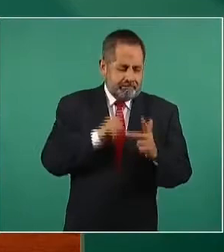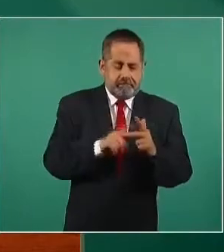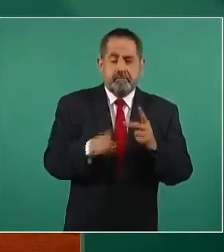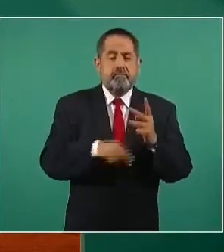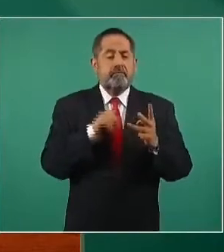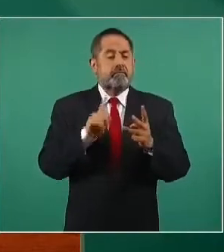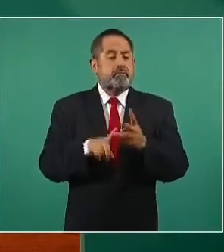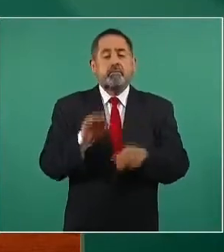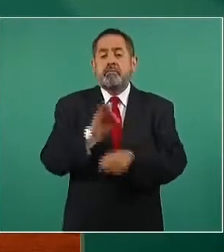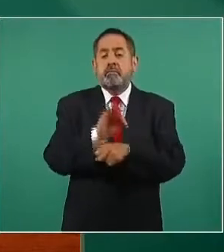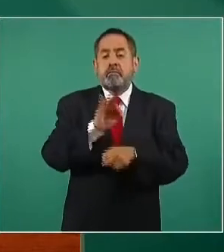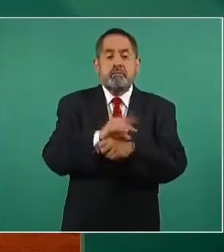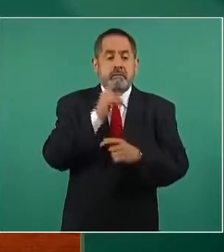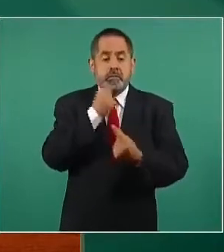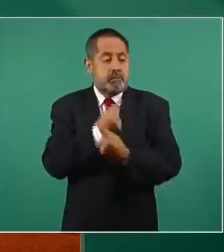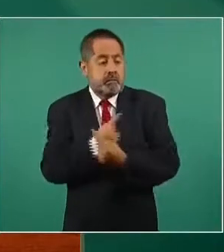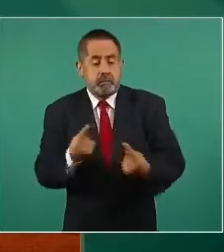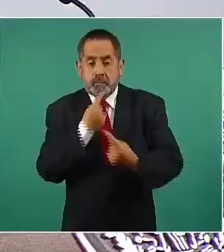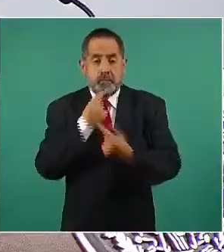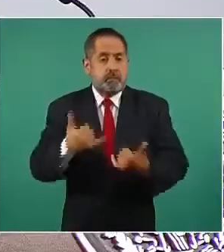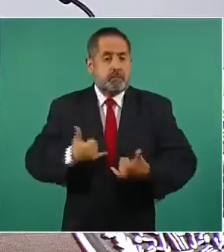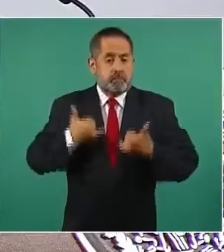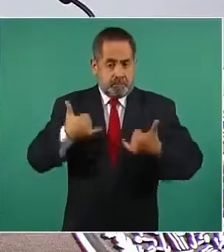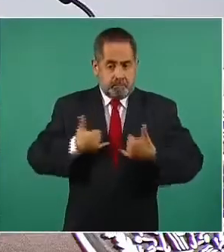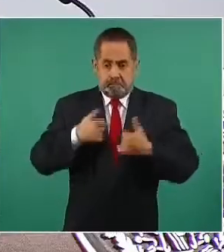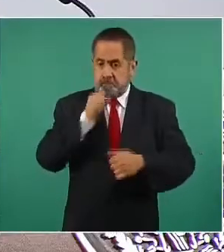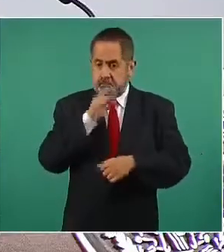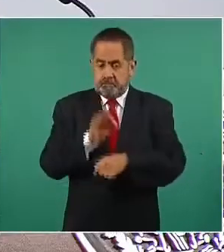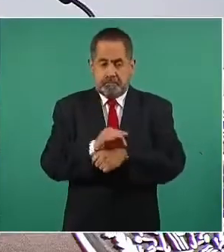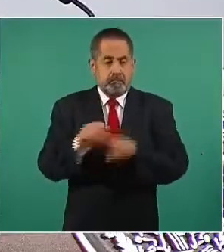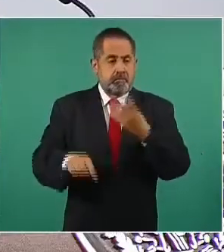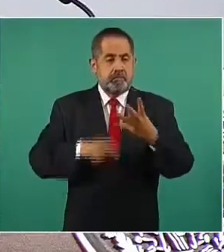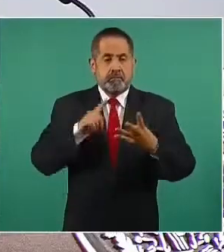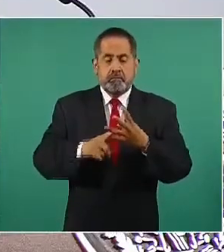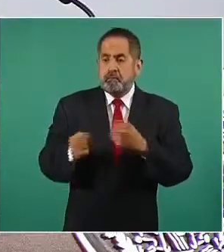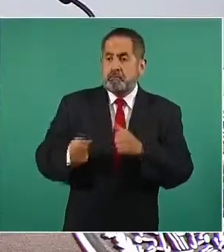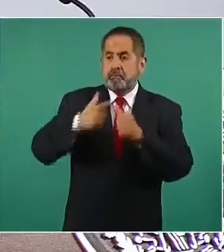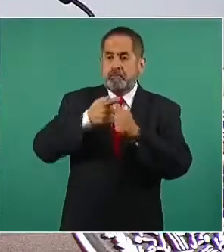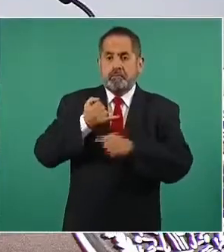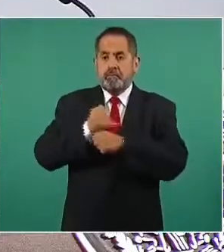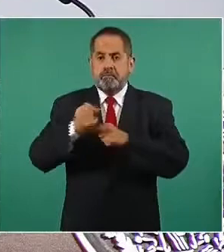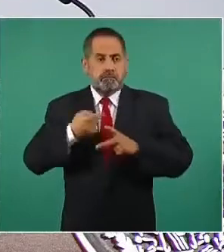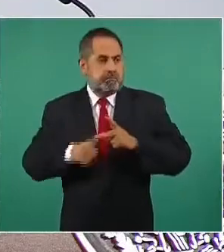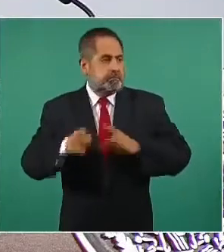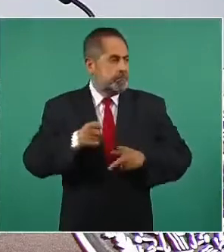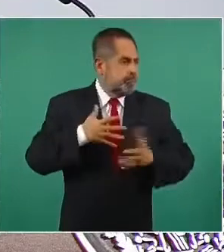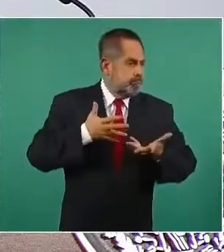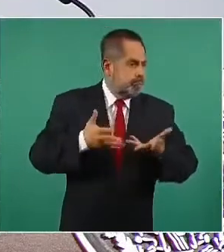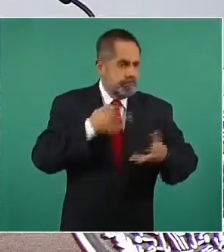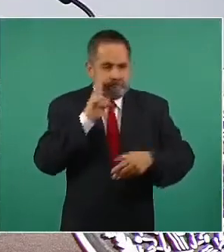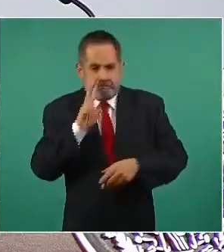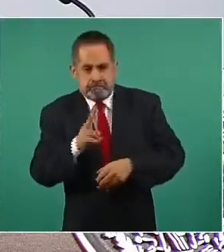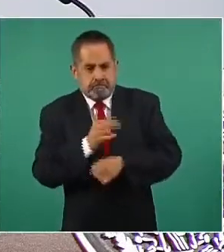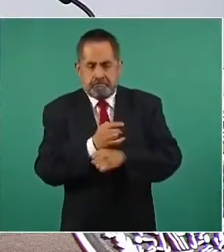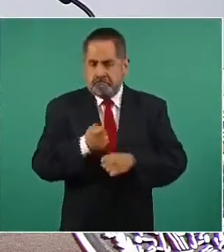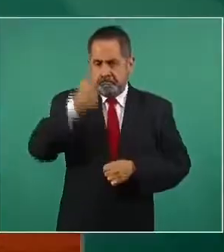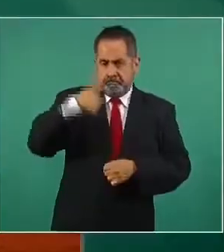en contra de niñas, niños y adolescentes, primer respondiente y presenciamiento del lugar de los hechos,